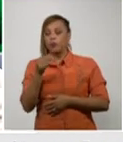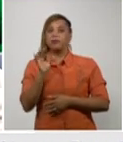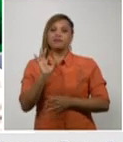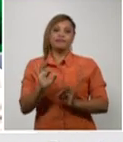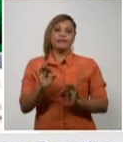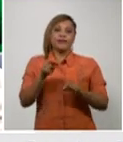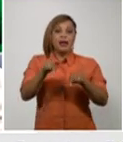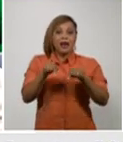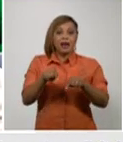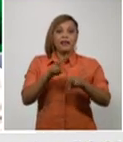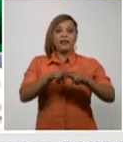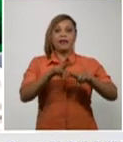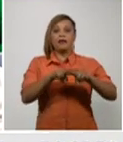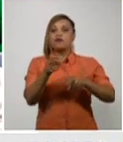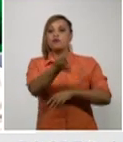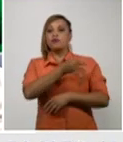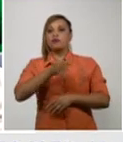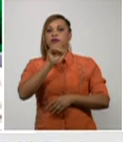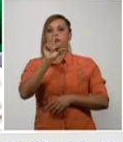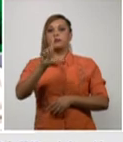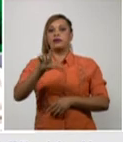de La Habana, del municipio de La Liza,